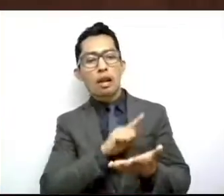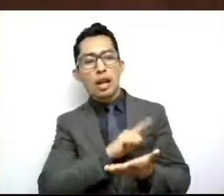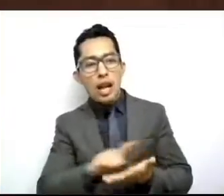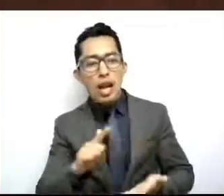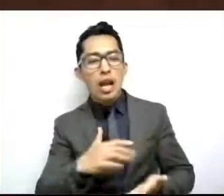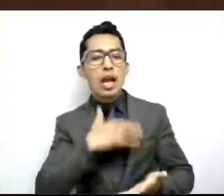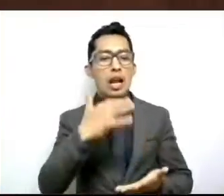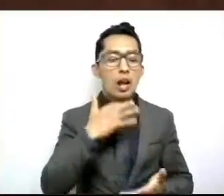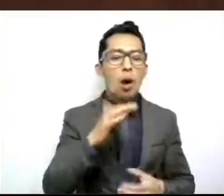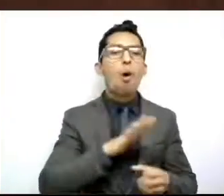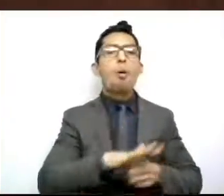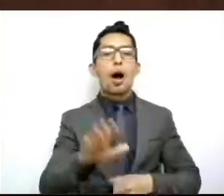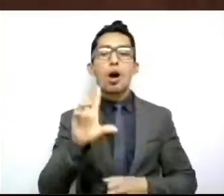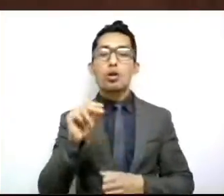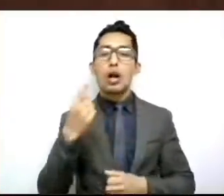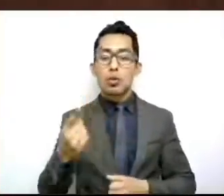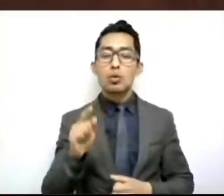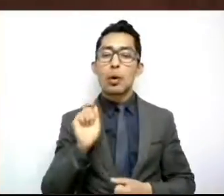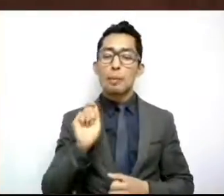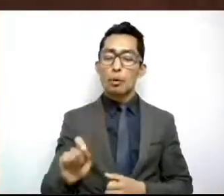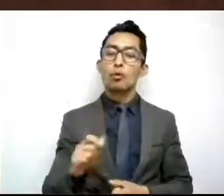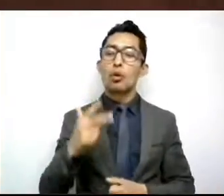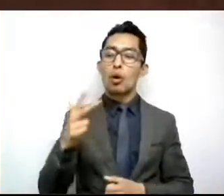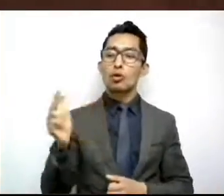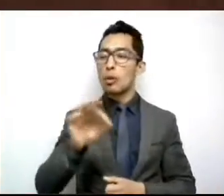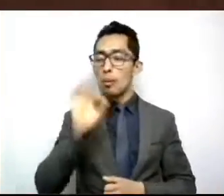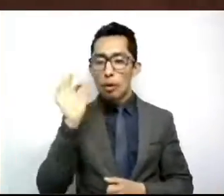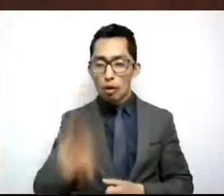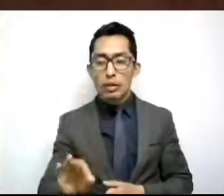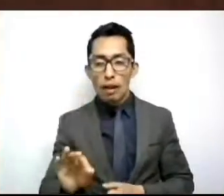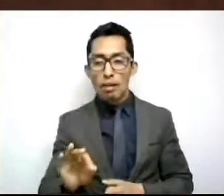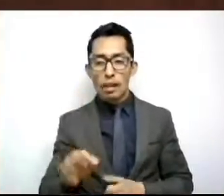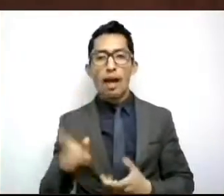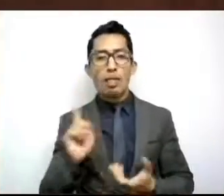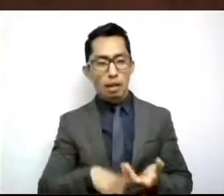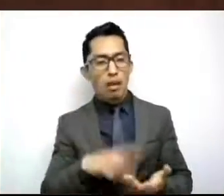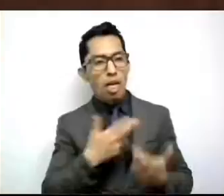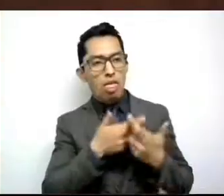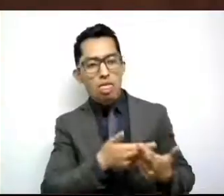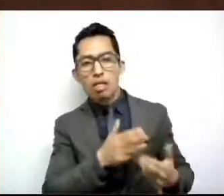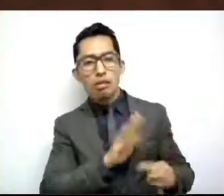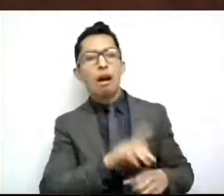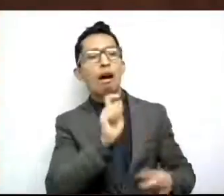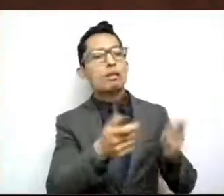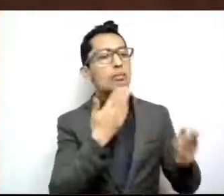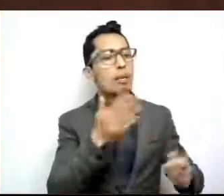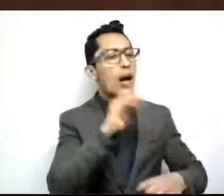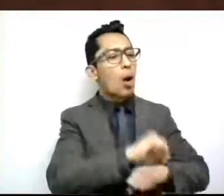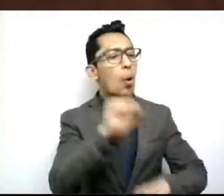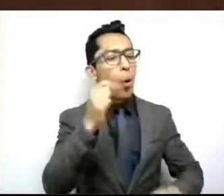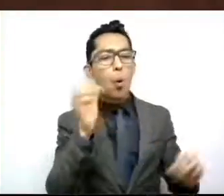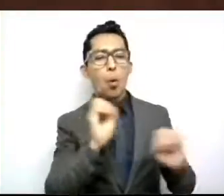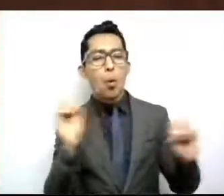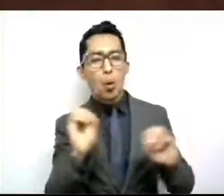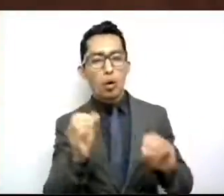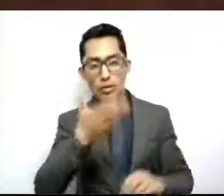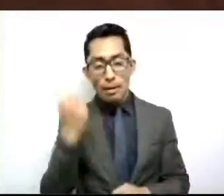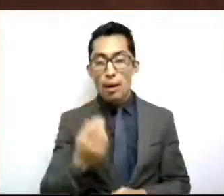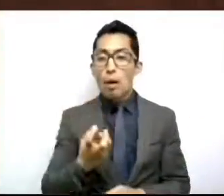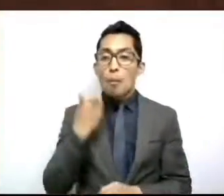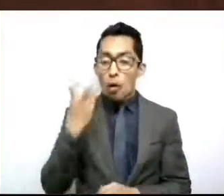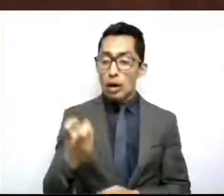81.8 por ciento restante. Es por los argumentos